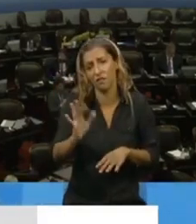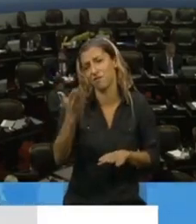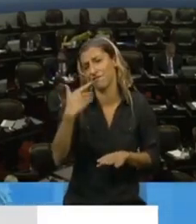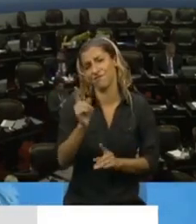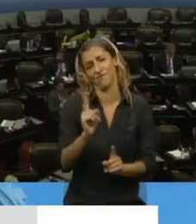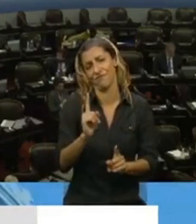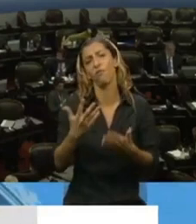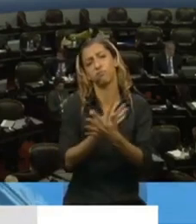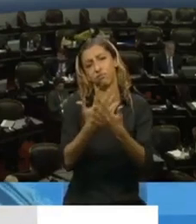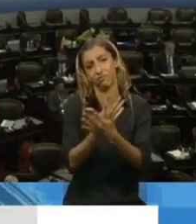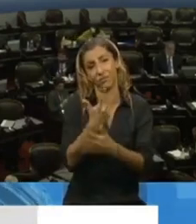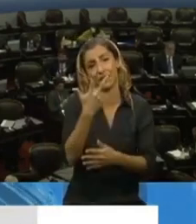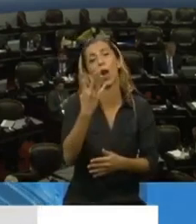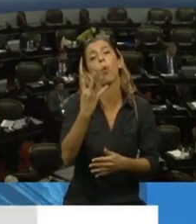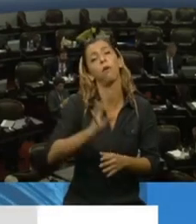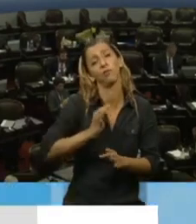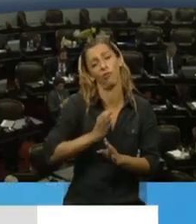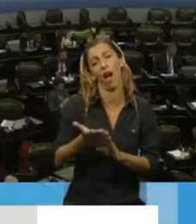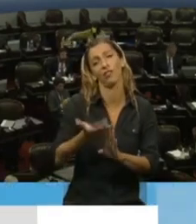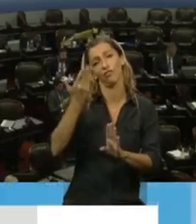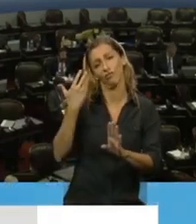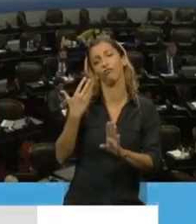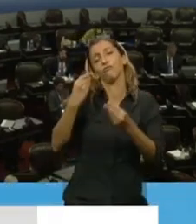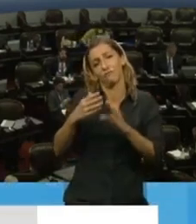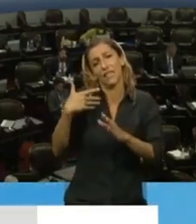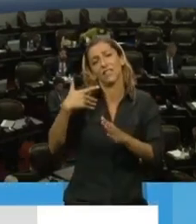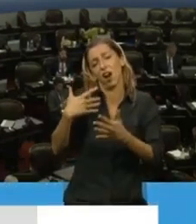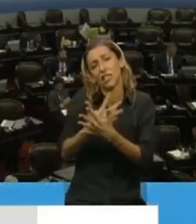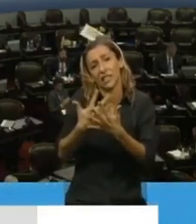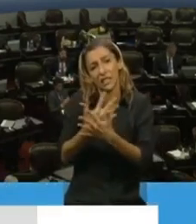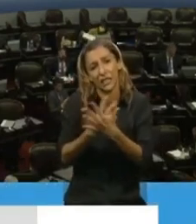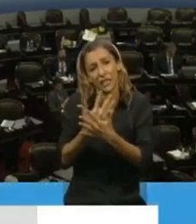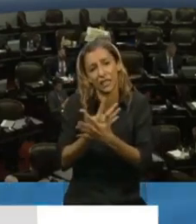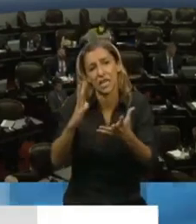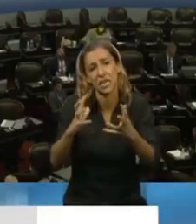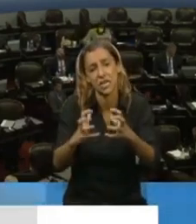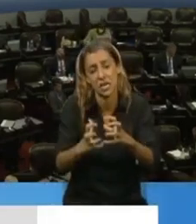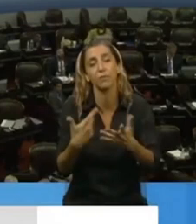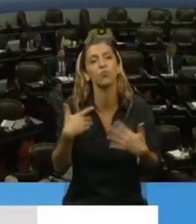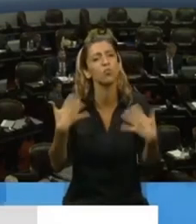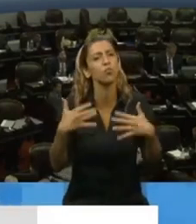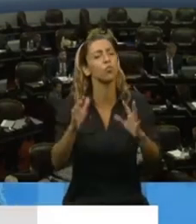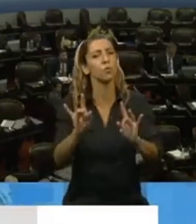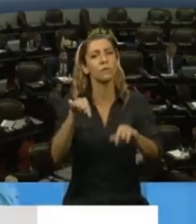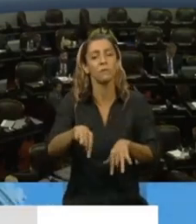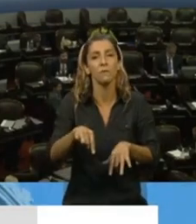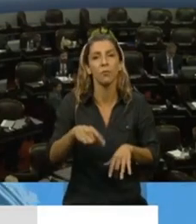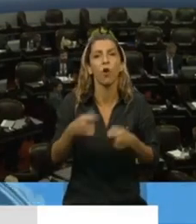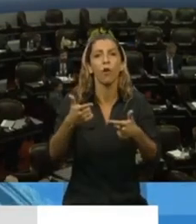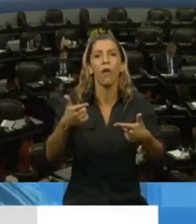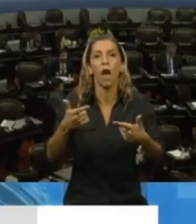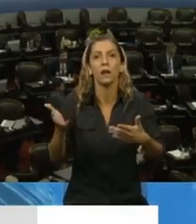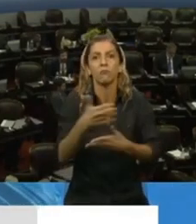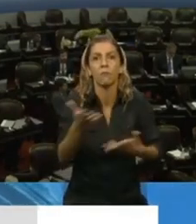tres, cuatro años en nuestro país. Y que es muy difícil poderle dar respuestas a las necesidades de todos los